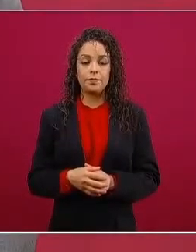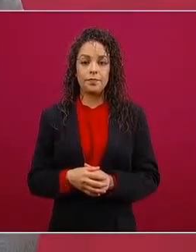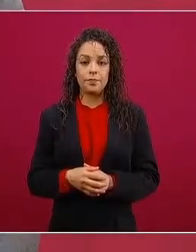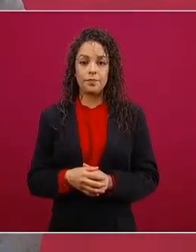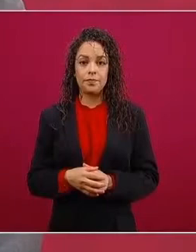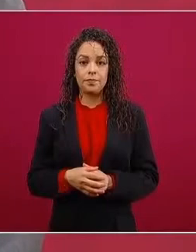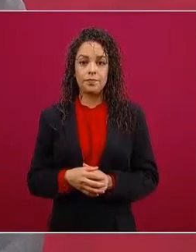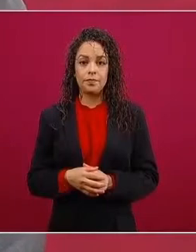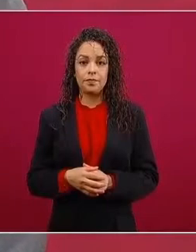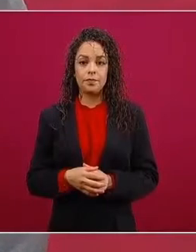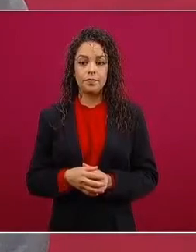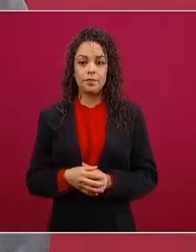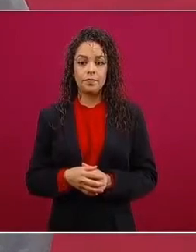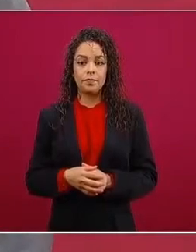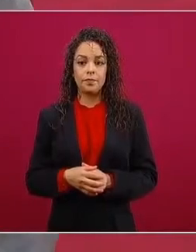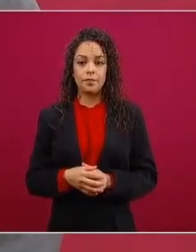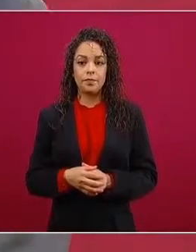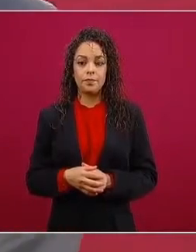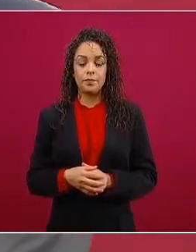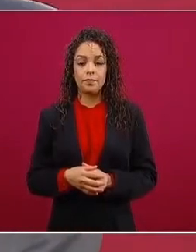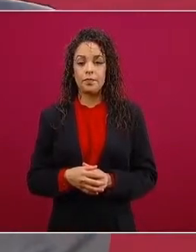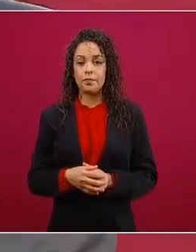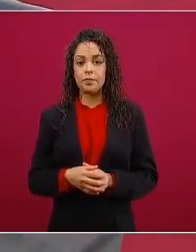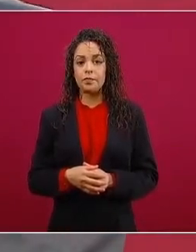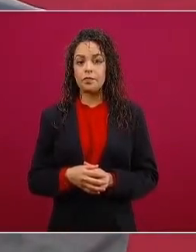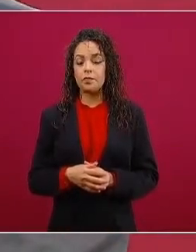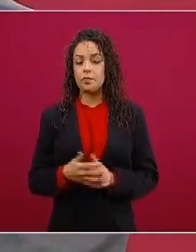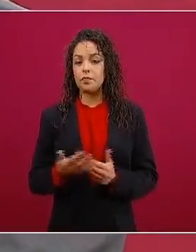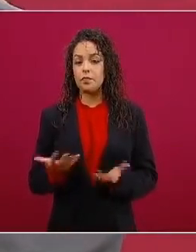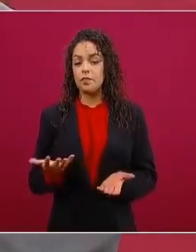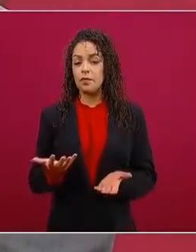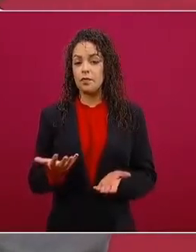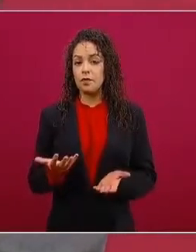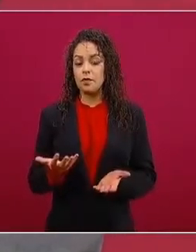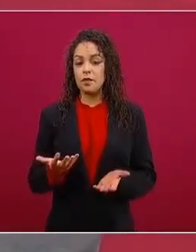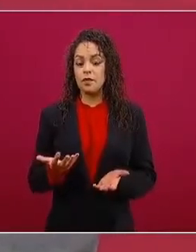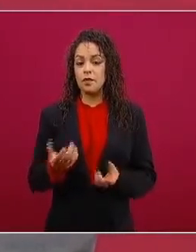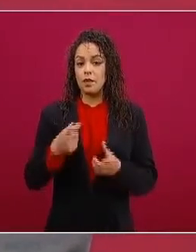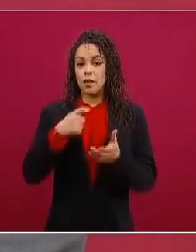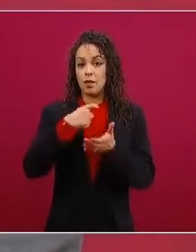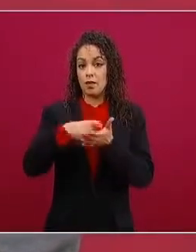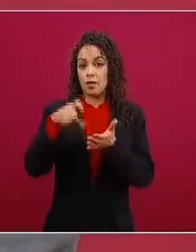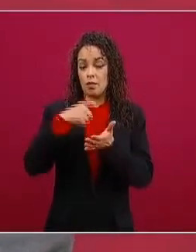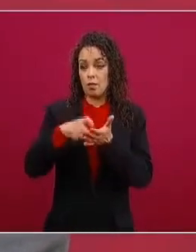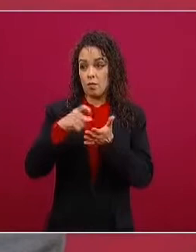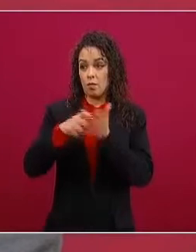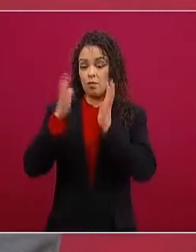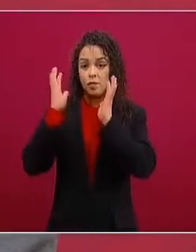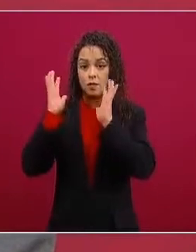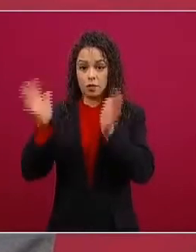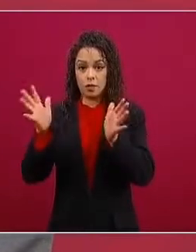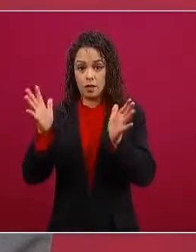Monterrey en la adquisición de ventiladores por ejemplo